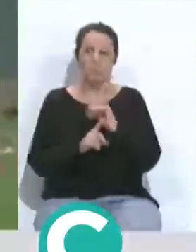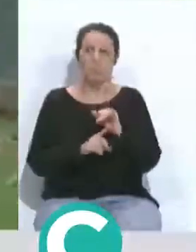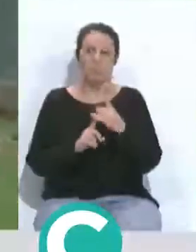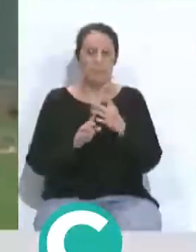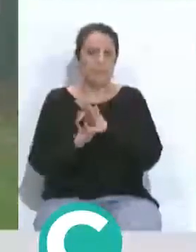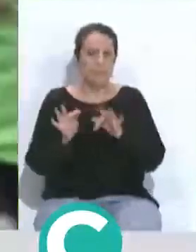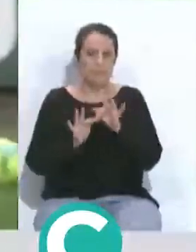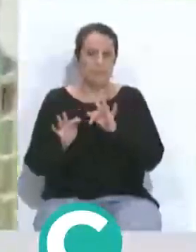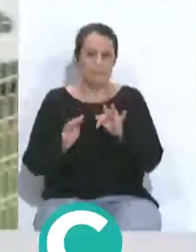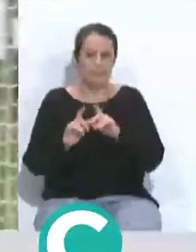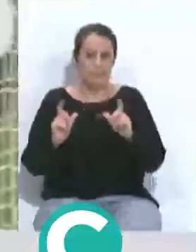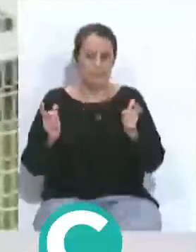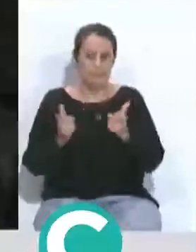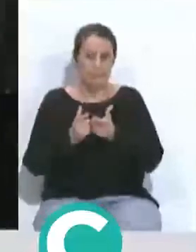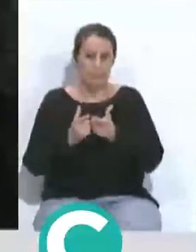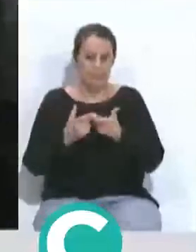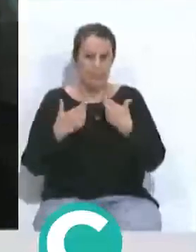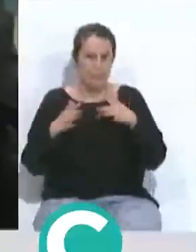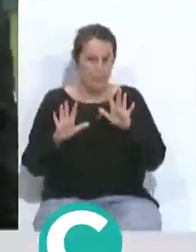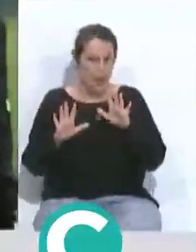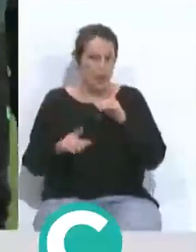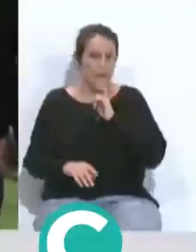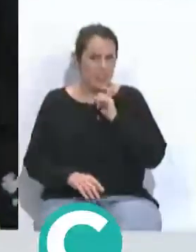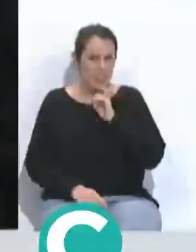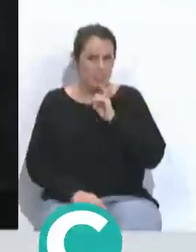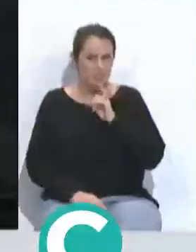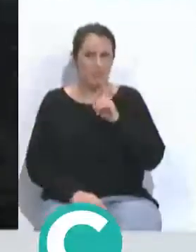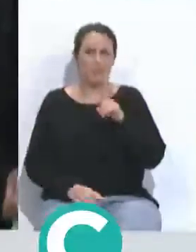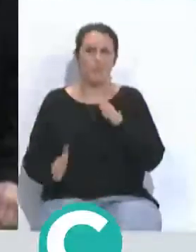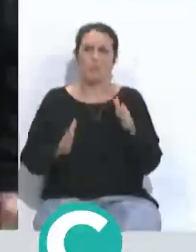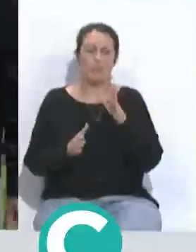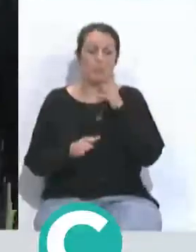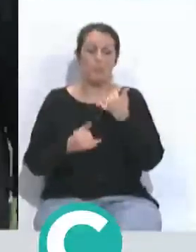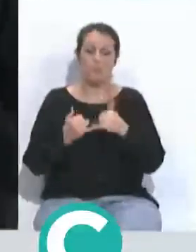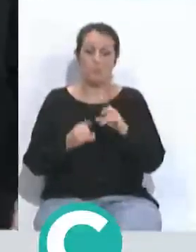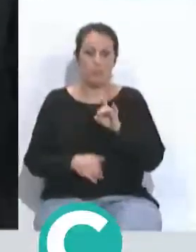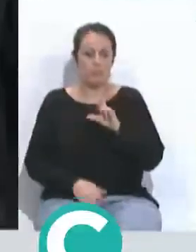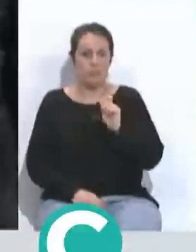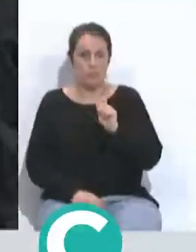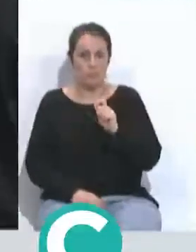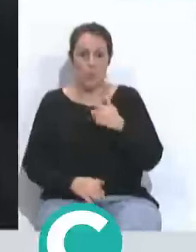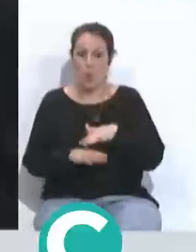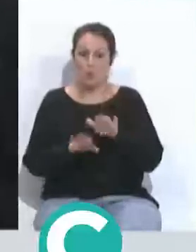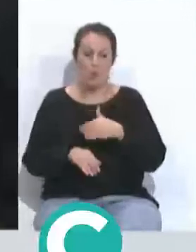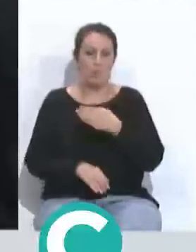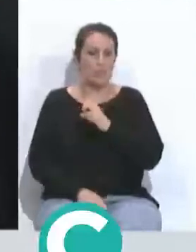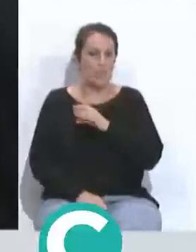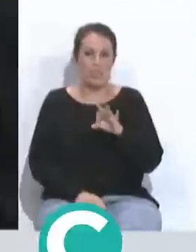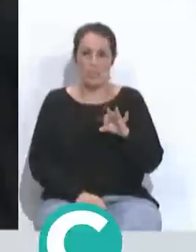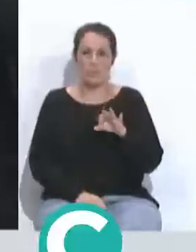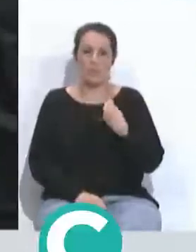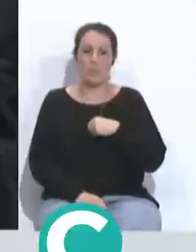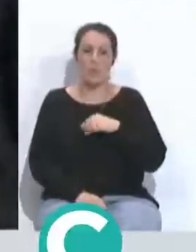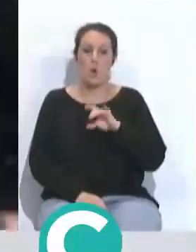también cambios en la alineación sin embargo se lo puso complicado en un tiempo porque al final fueron los últimos 15 minutos donde el Betis consiguió